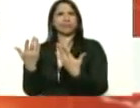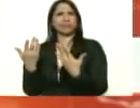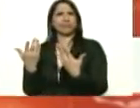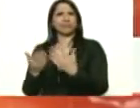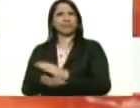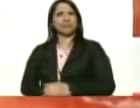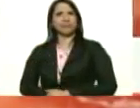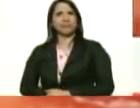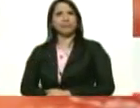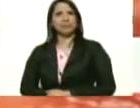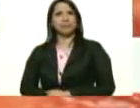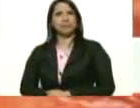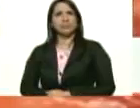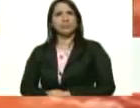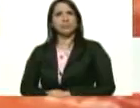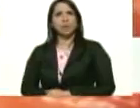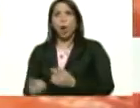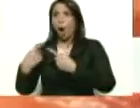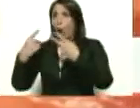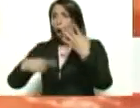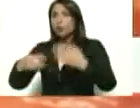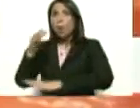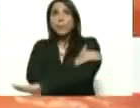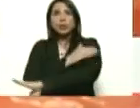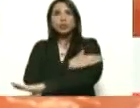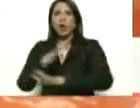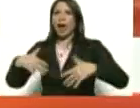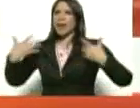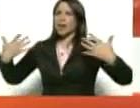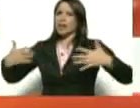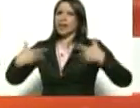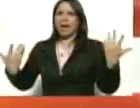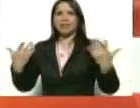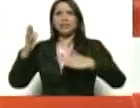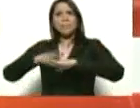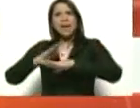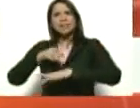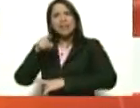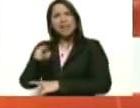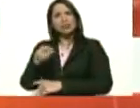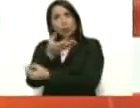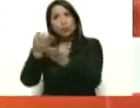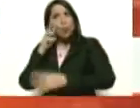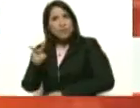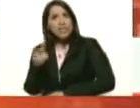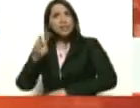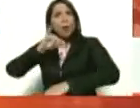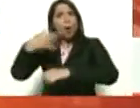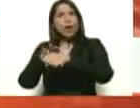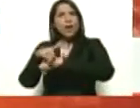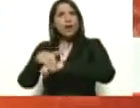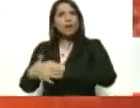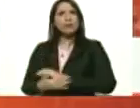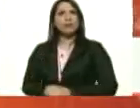inclusive otros como alegrándose de que aparezcan situaciones como esa. ¿Tú lo viste, Jorge? Sí, presidente.